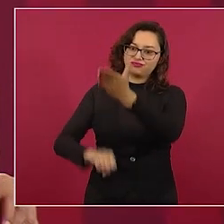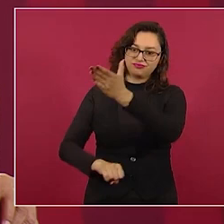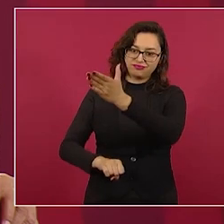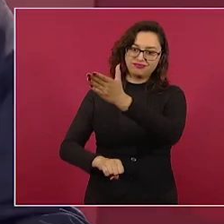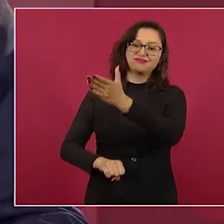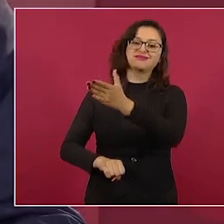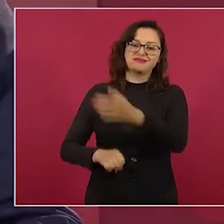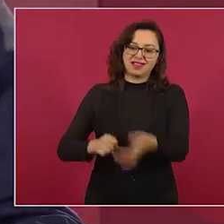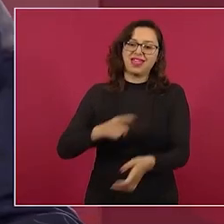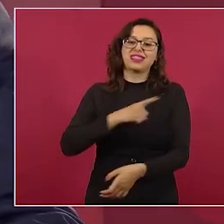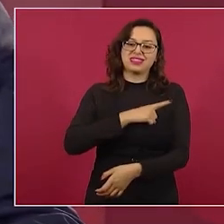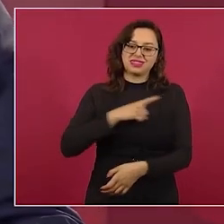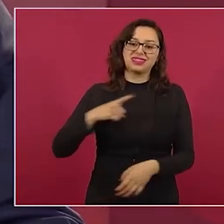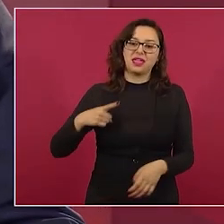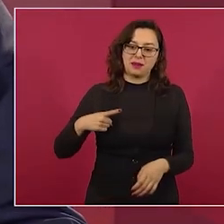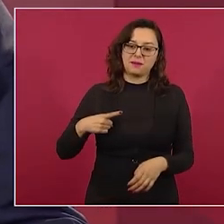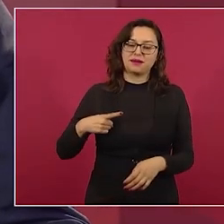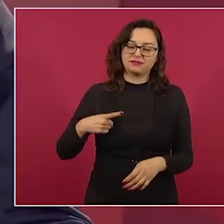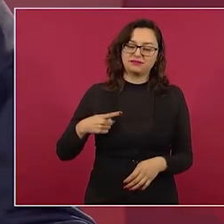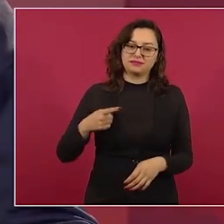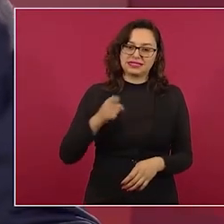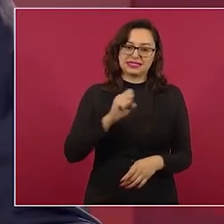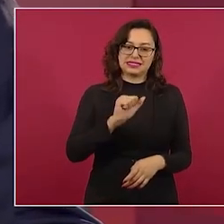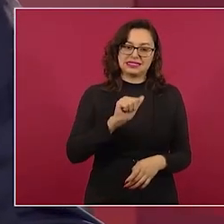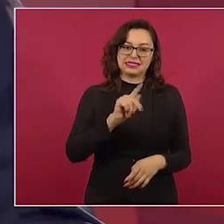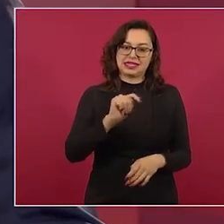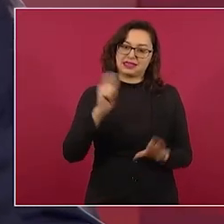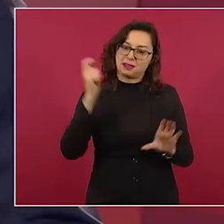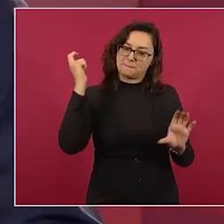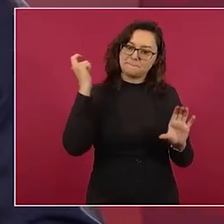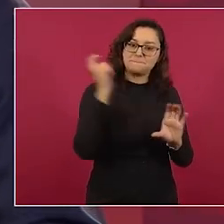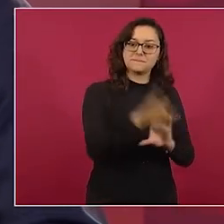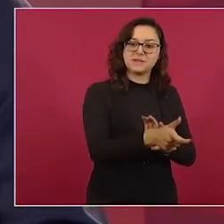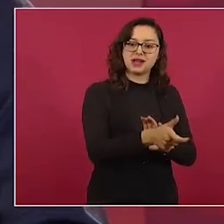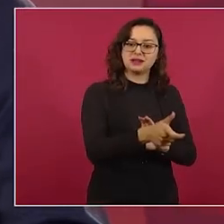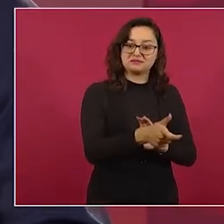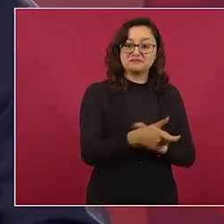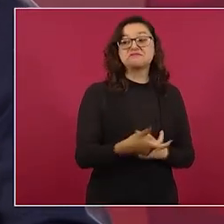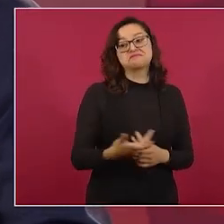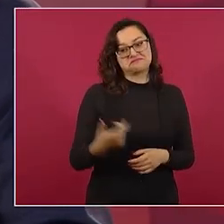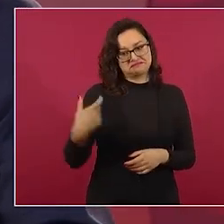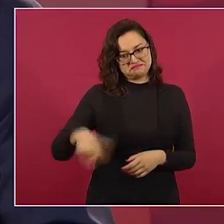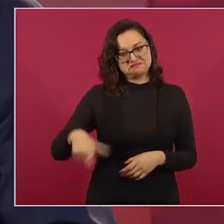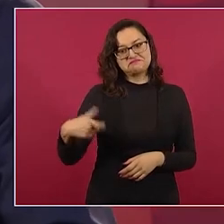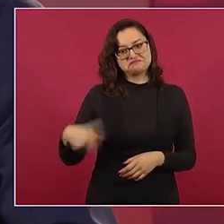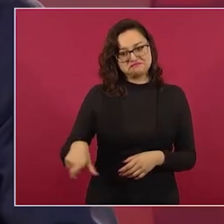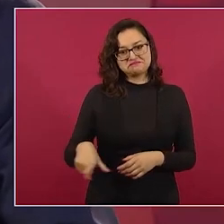y estamos hablando pues de una cantidad considerable